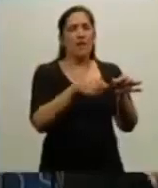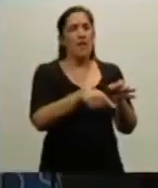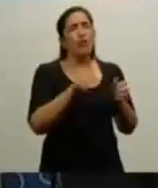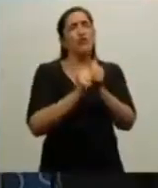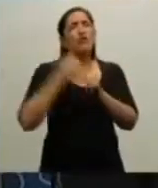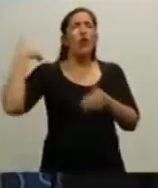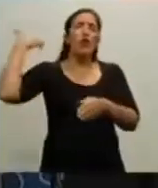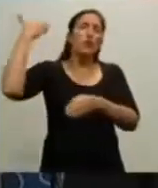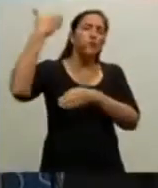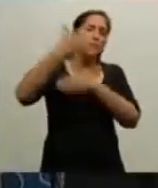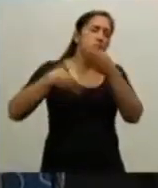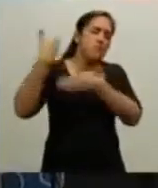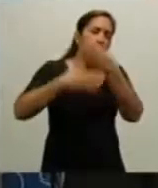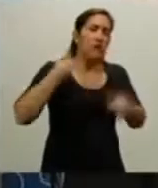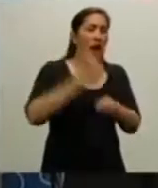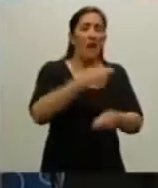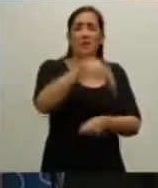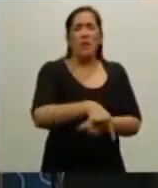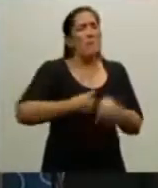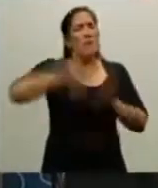importantes de la República Argentina.